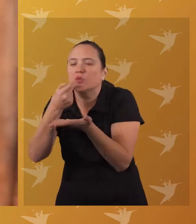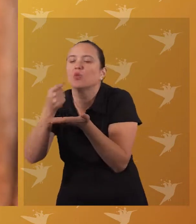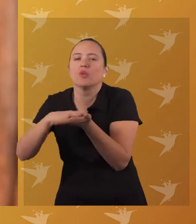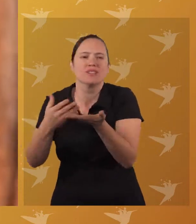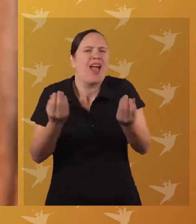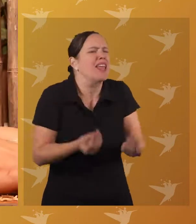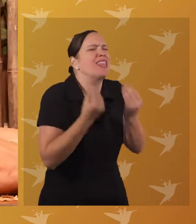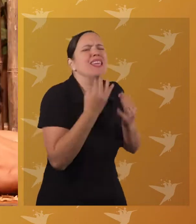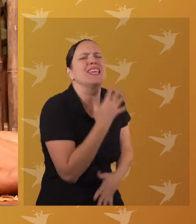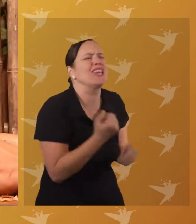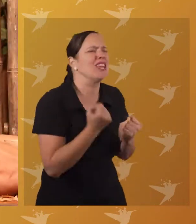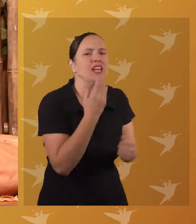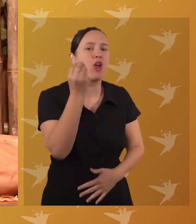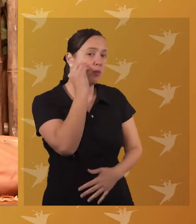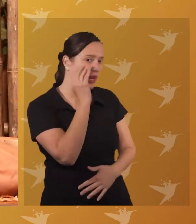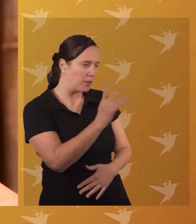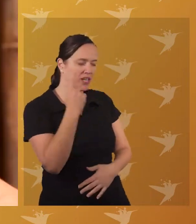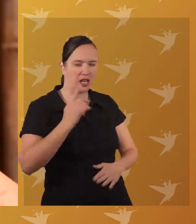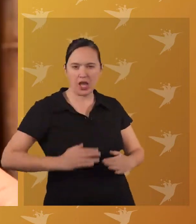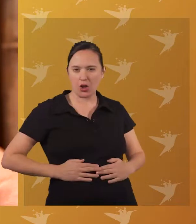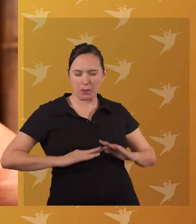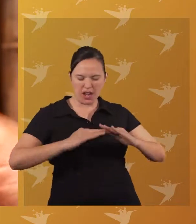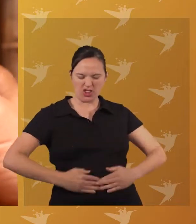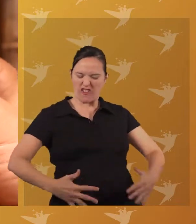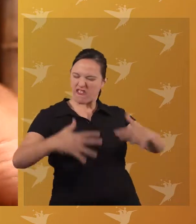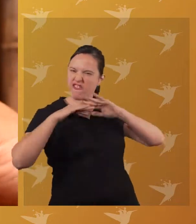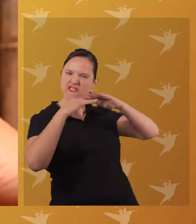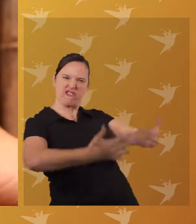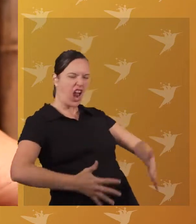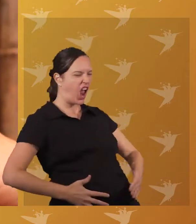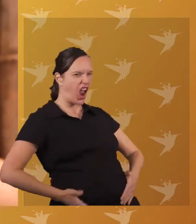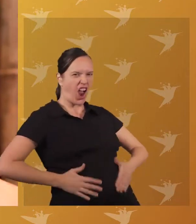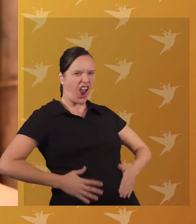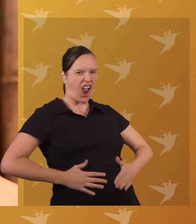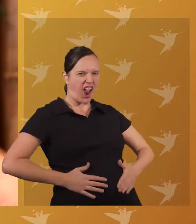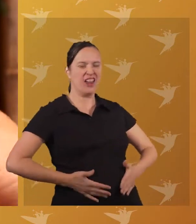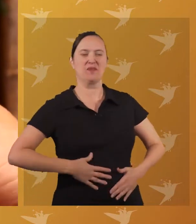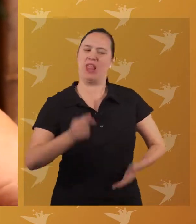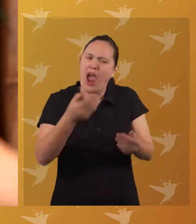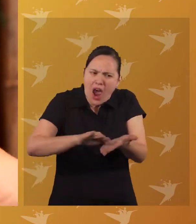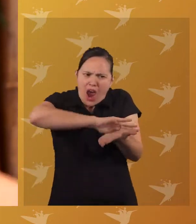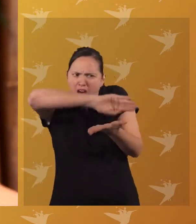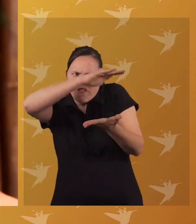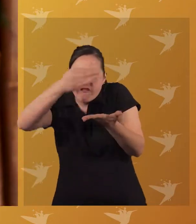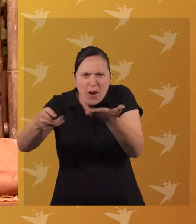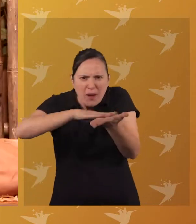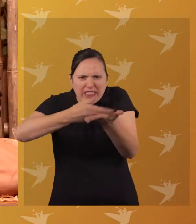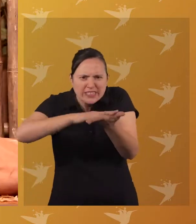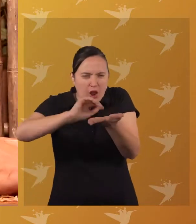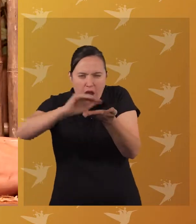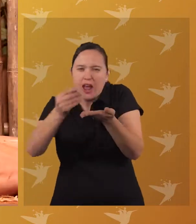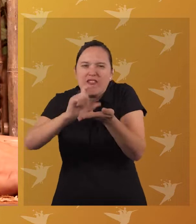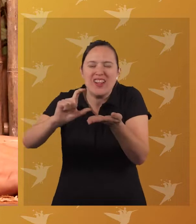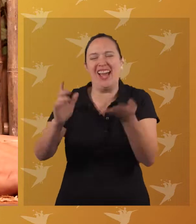¡Mmm! ¡Qué rico, qué rico! Y abuela, mira, yo quiero un panzote bien grandote Con mucha aceituna y harta, harta mantequilla, abuelita